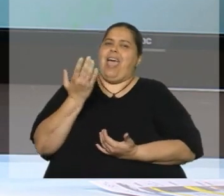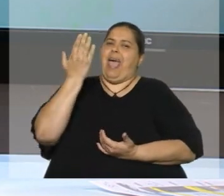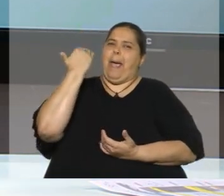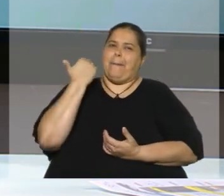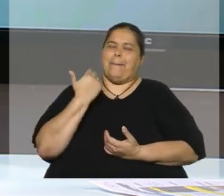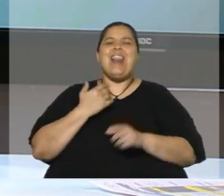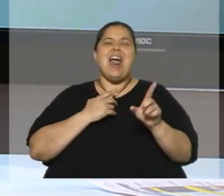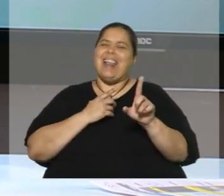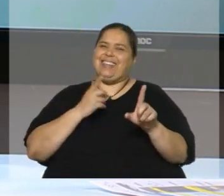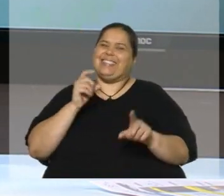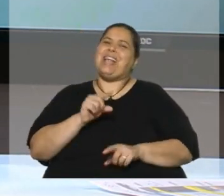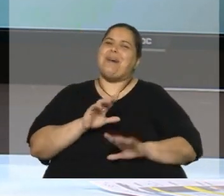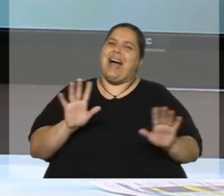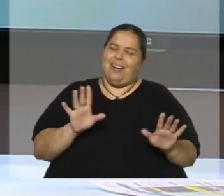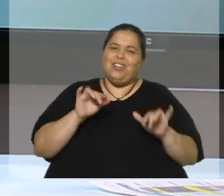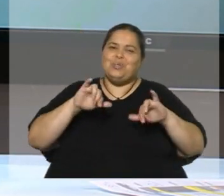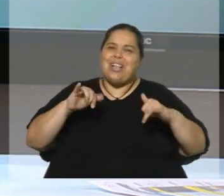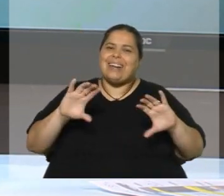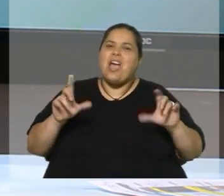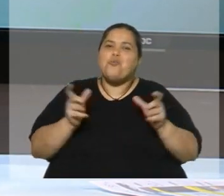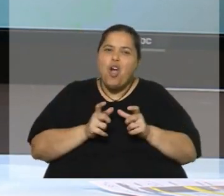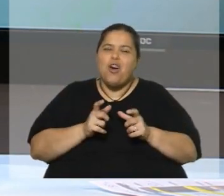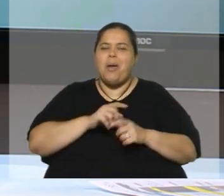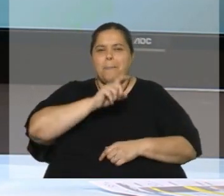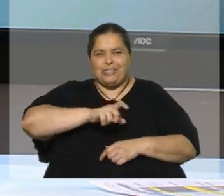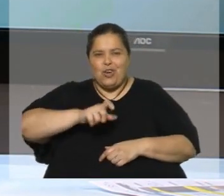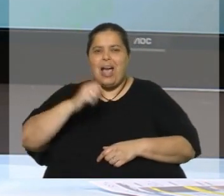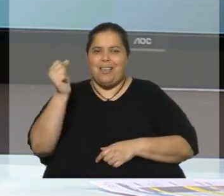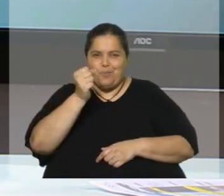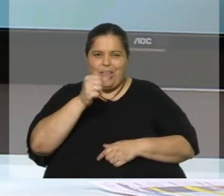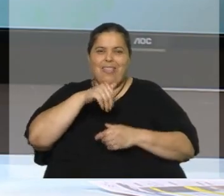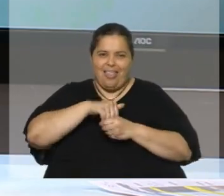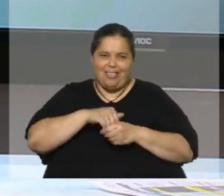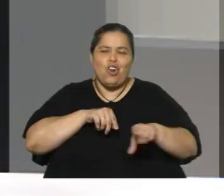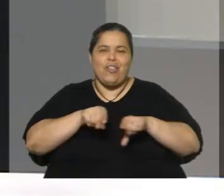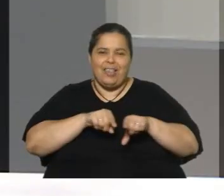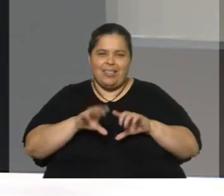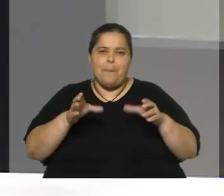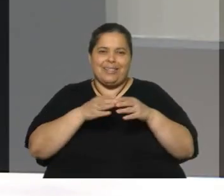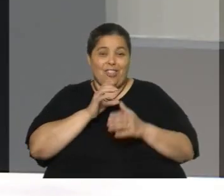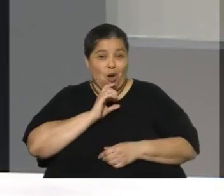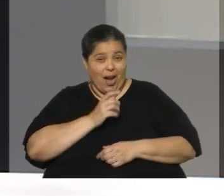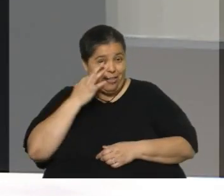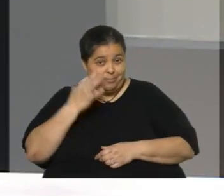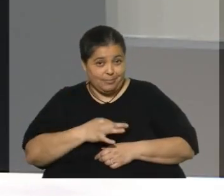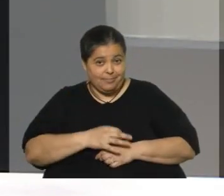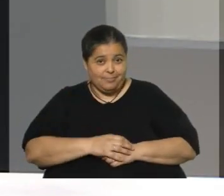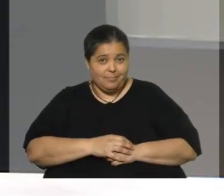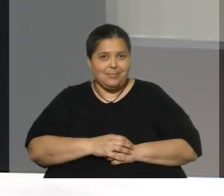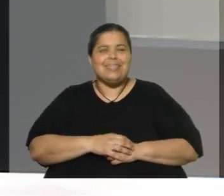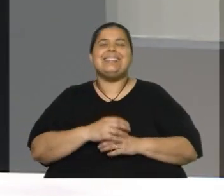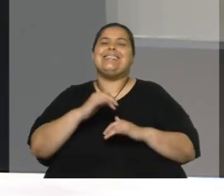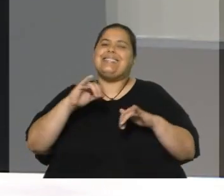sea malo. malo. Que tuviste una reunión con gente muy importante, dirigente del Partido Colorado. Han habido reuniones,